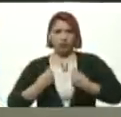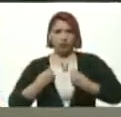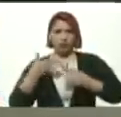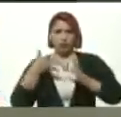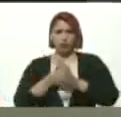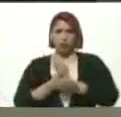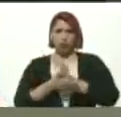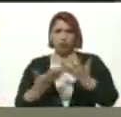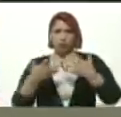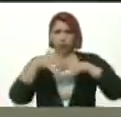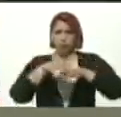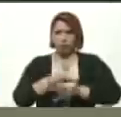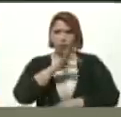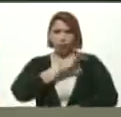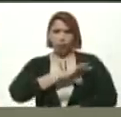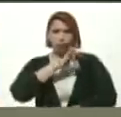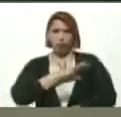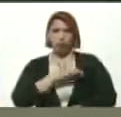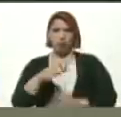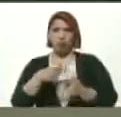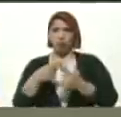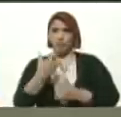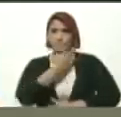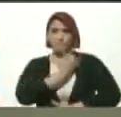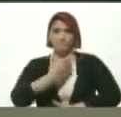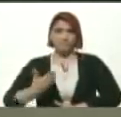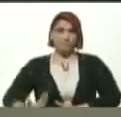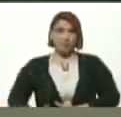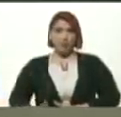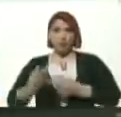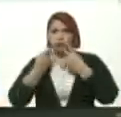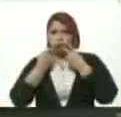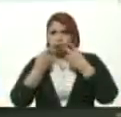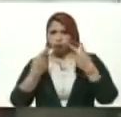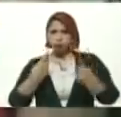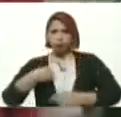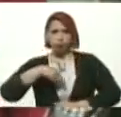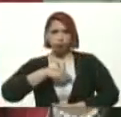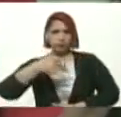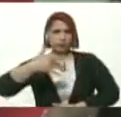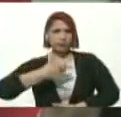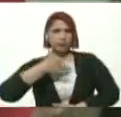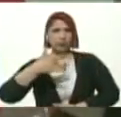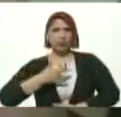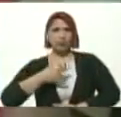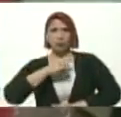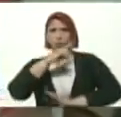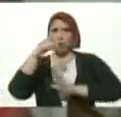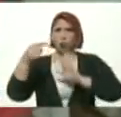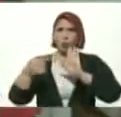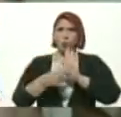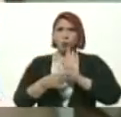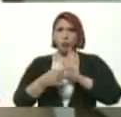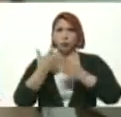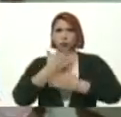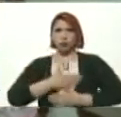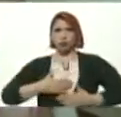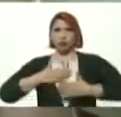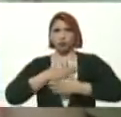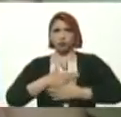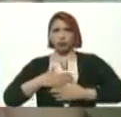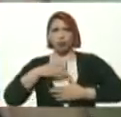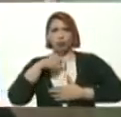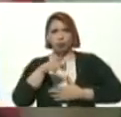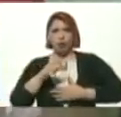La Inclusión Social Entonces Presidente Decirle Que nos Sentimos Completamente Satisfechos Usted